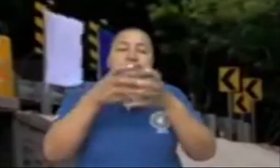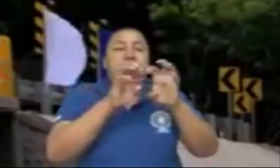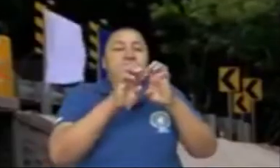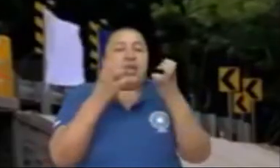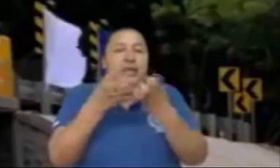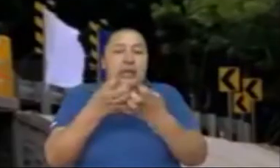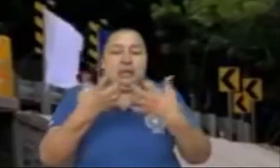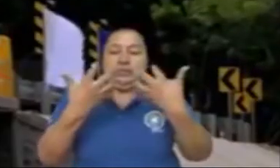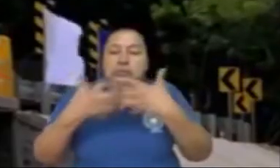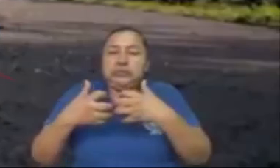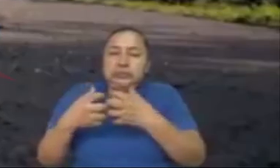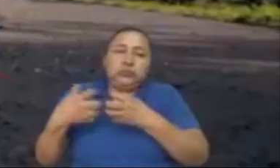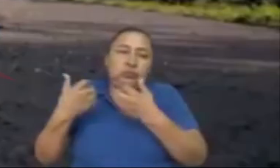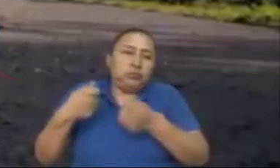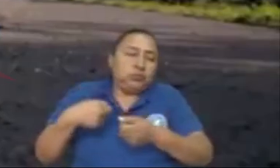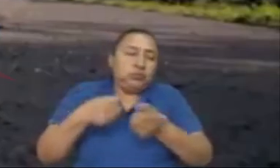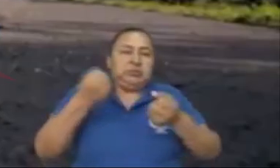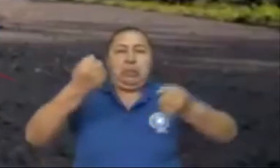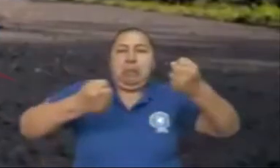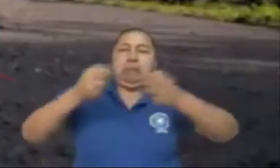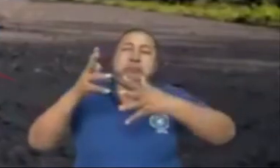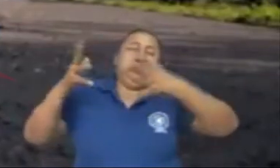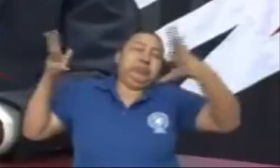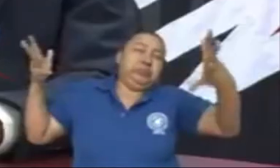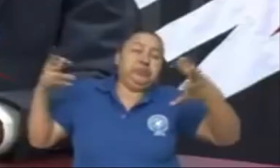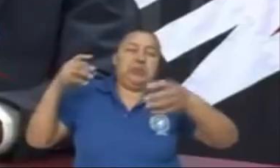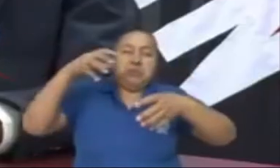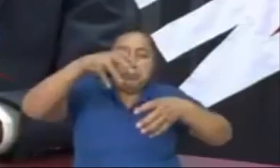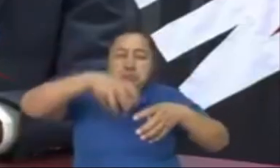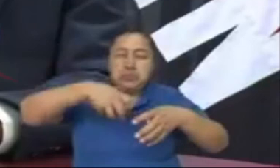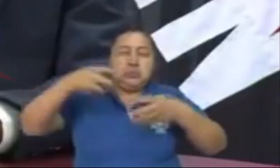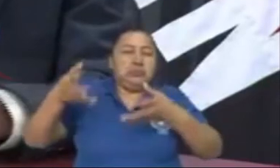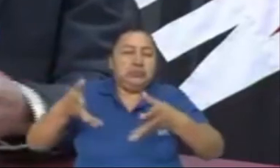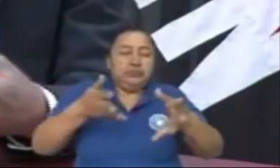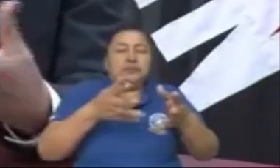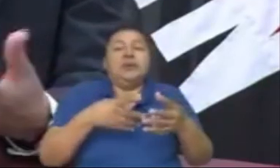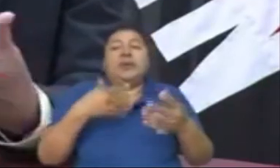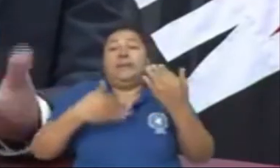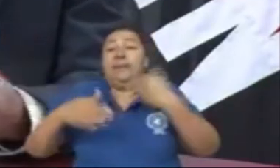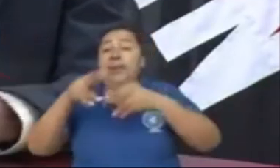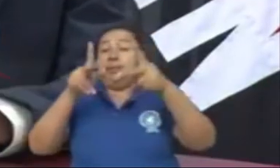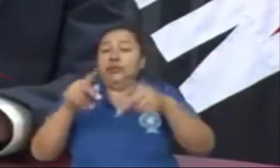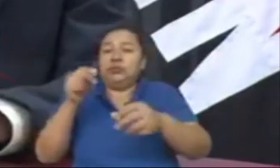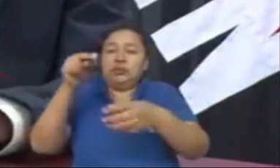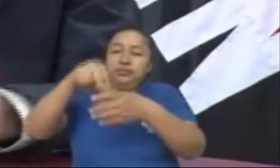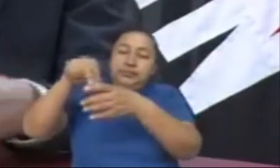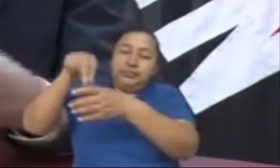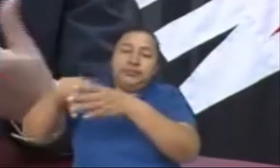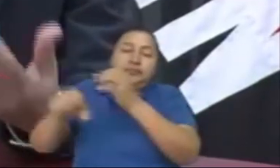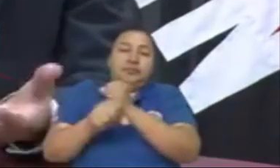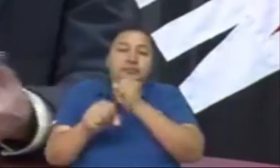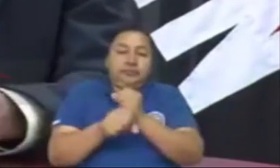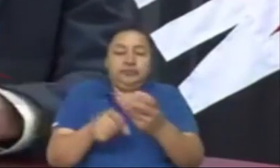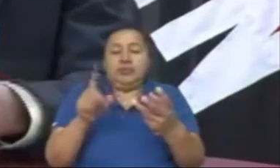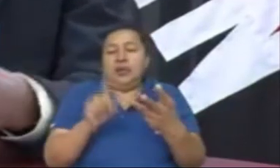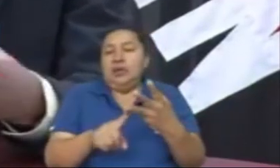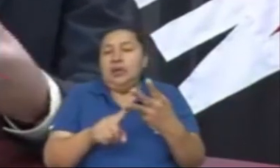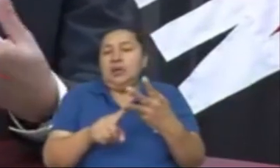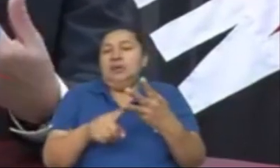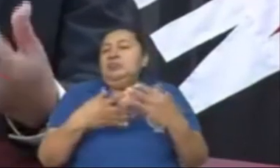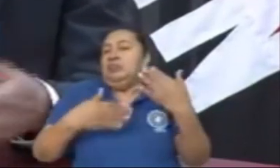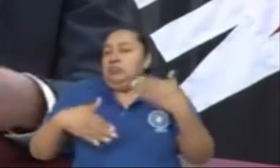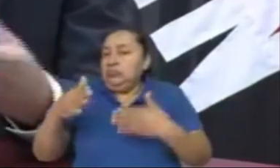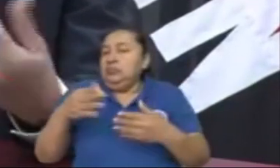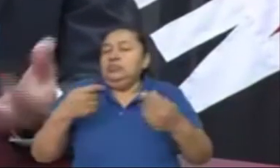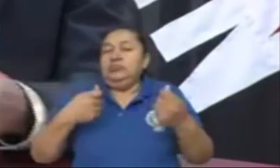maquinaria, de generación de empleo, de movimiento, de la industria